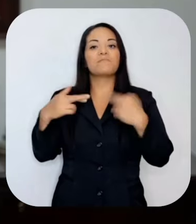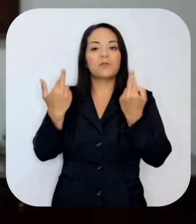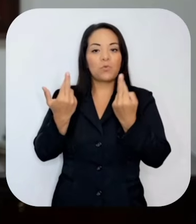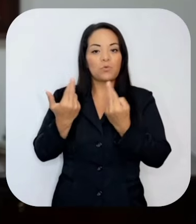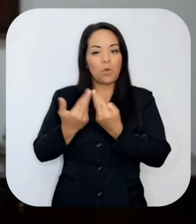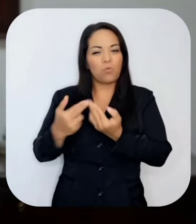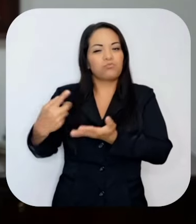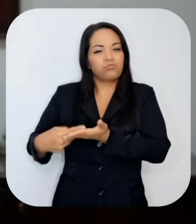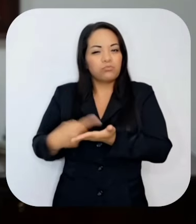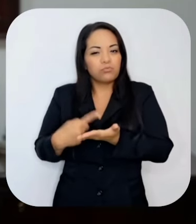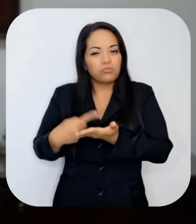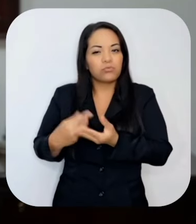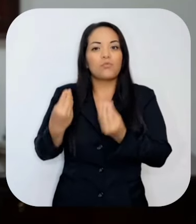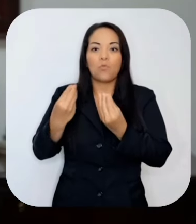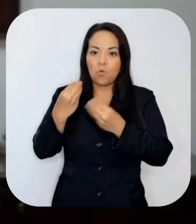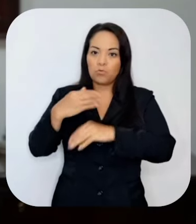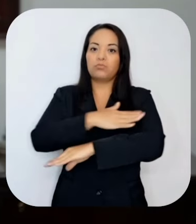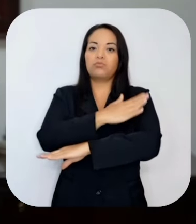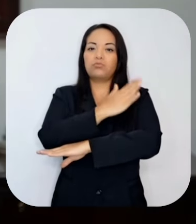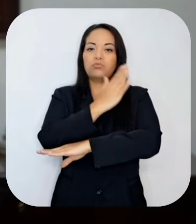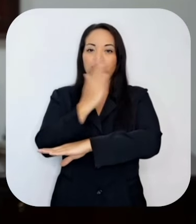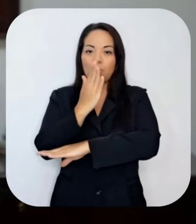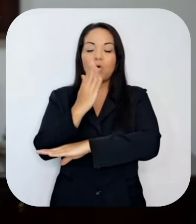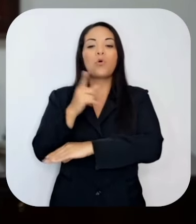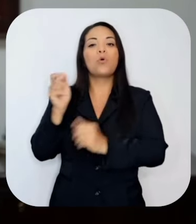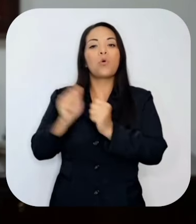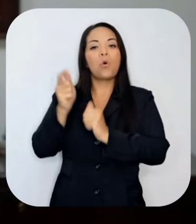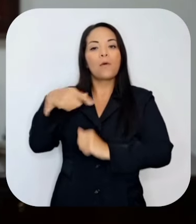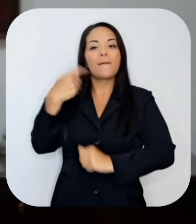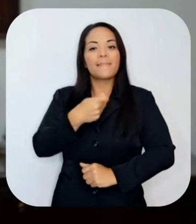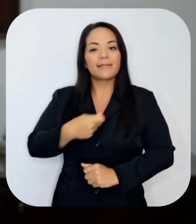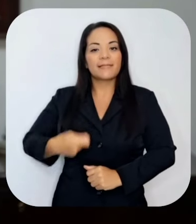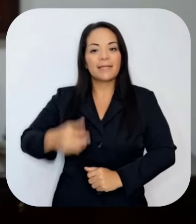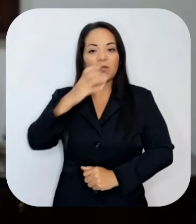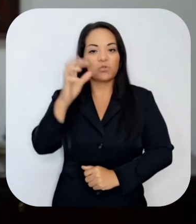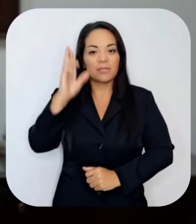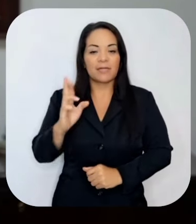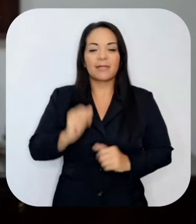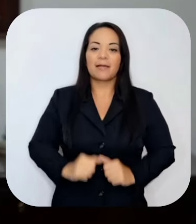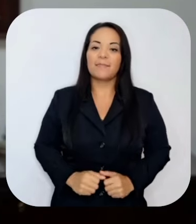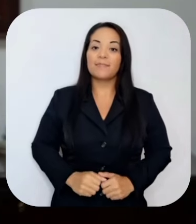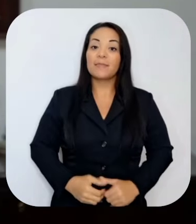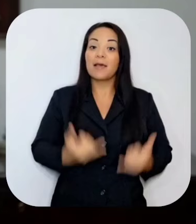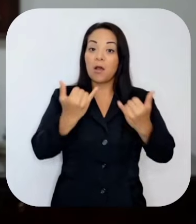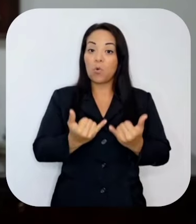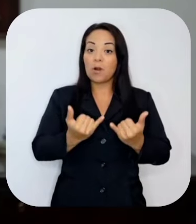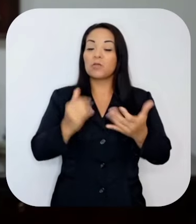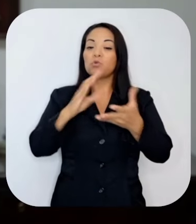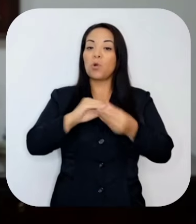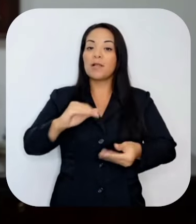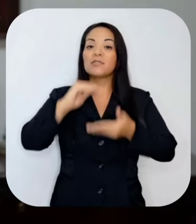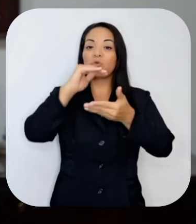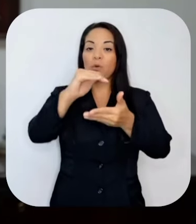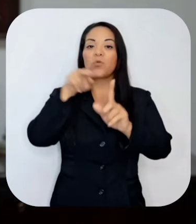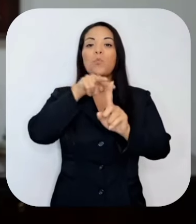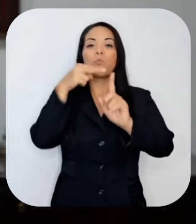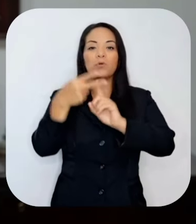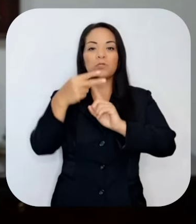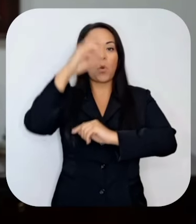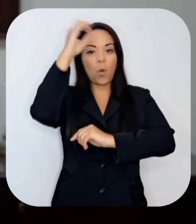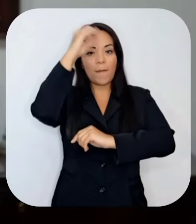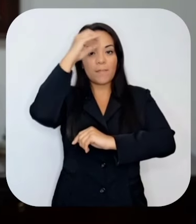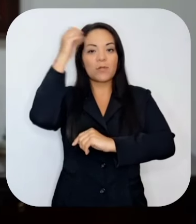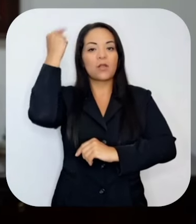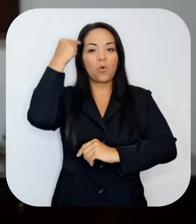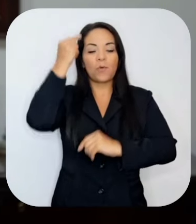Costarricenses, luego de una discusión extendida y detallada con el señor Presidente de la República, vengo